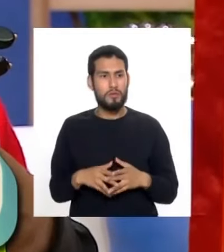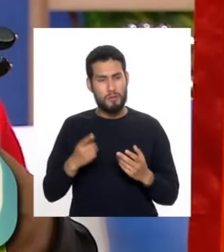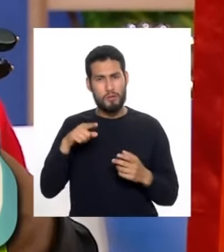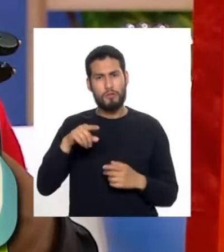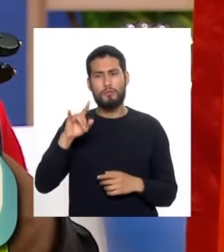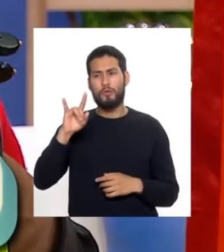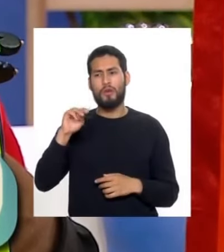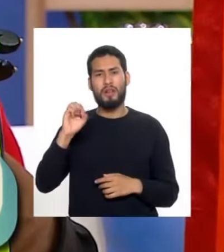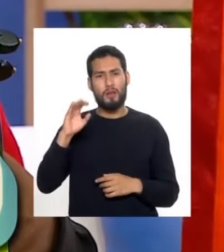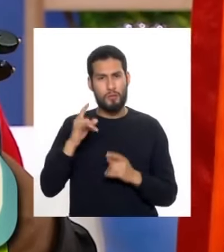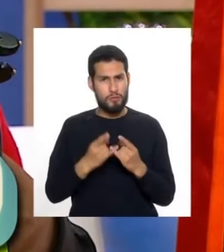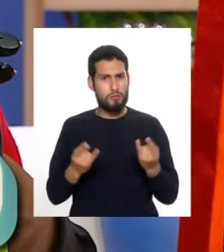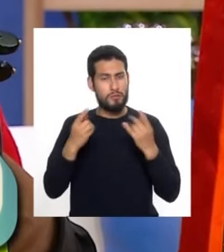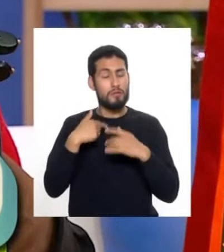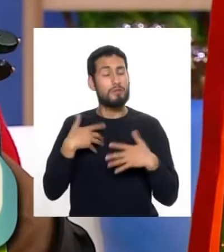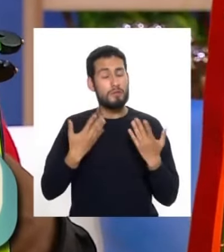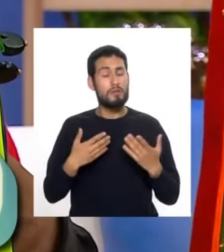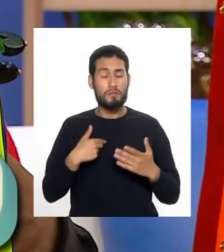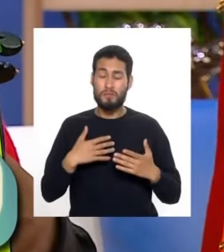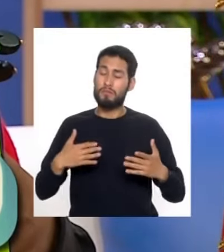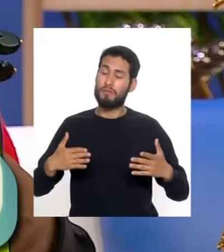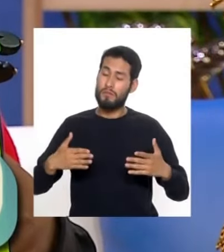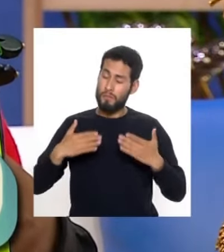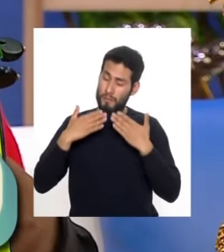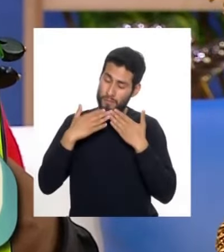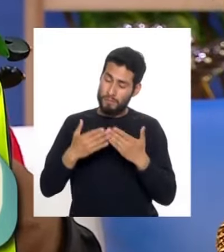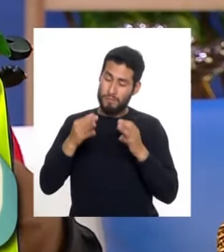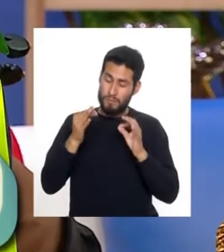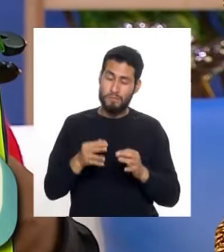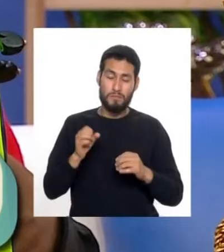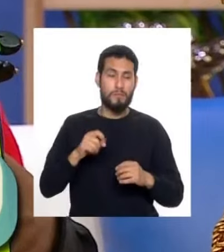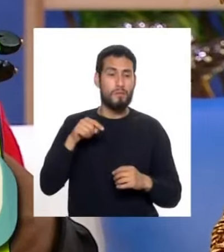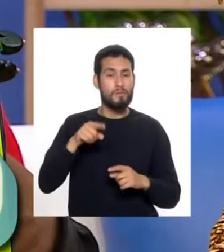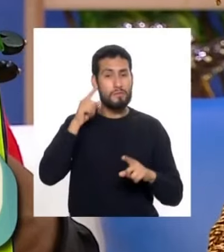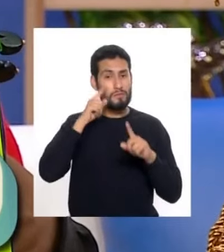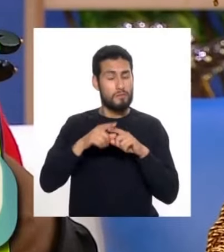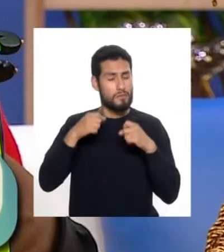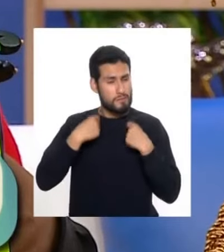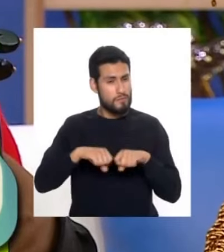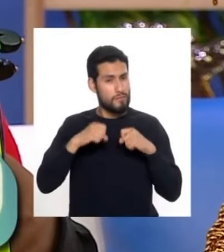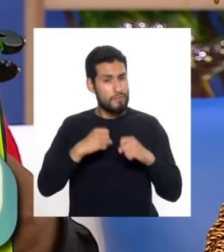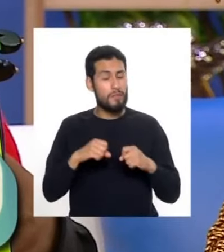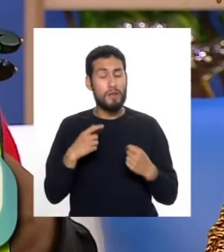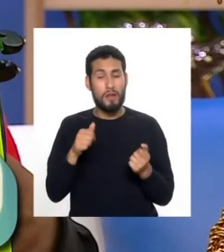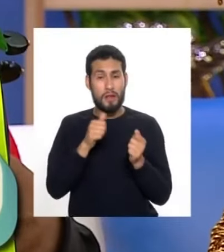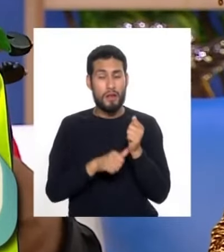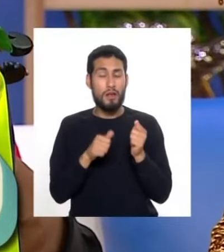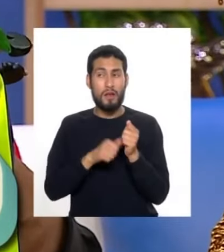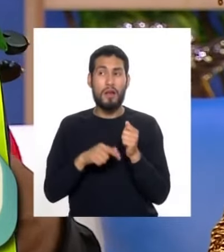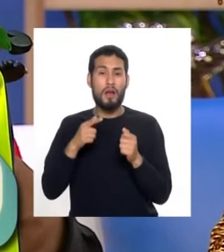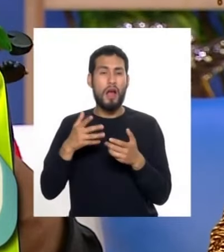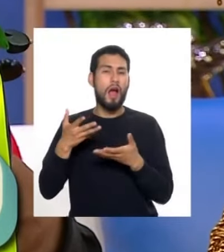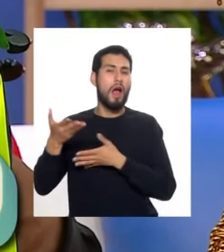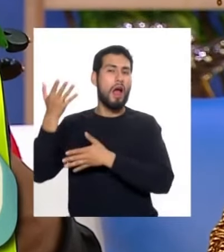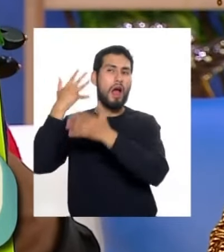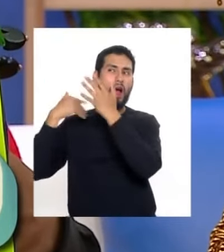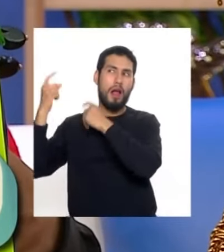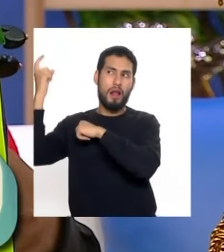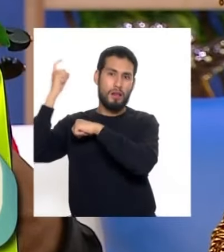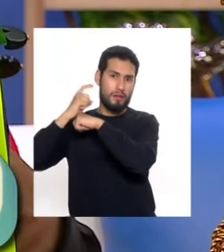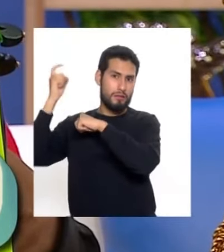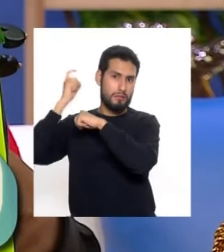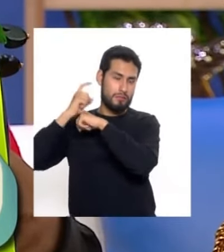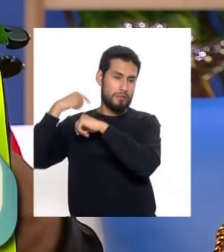la UNESCO, y nos sentimos muy agradecidos, porque es el esfuerzo, de repente, de nuestros hermanos mayores, que nos inculcaron todas